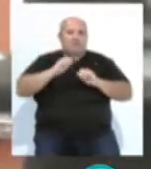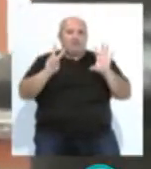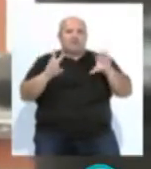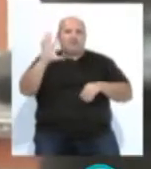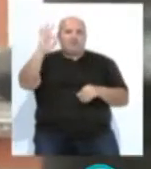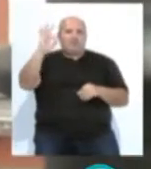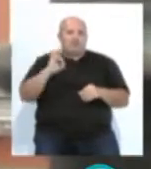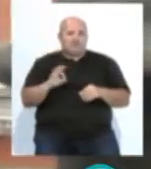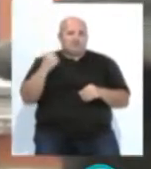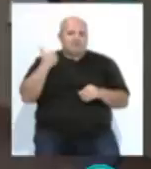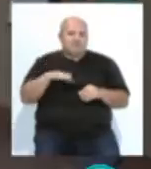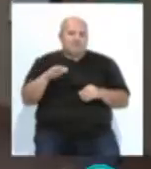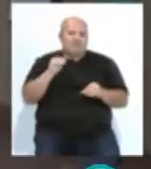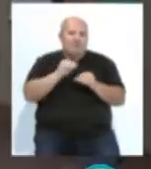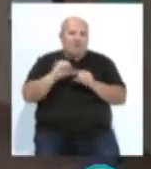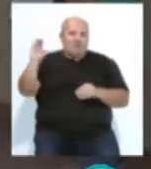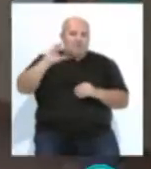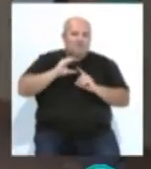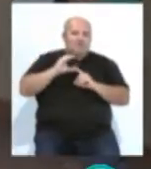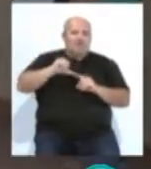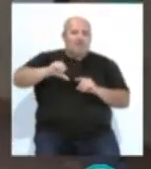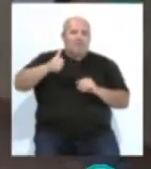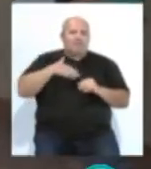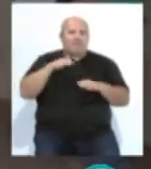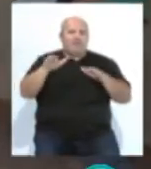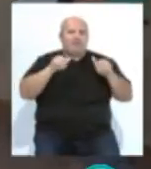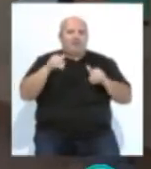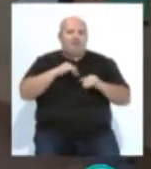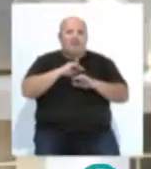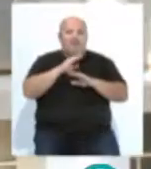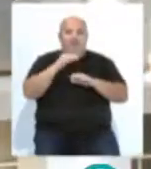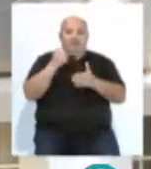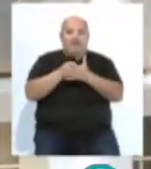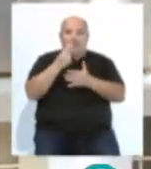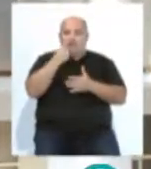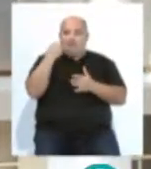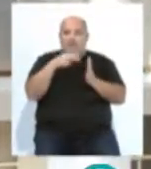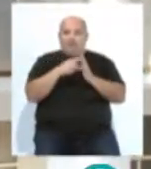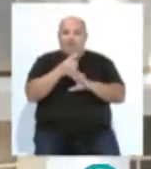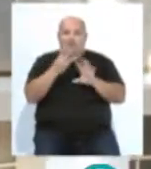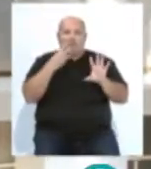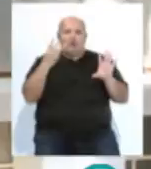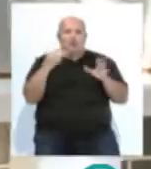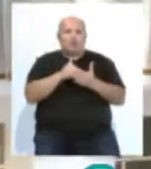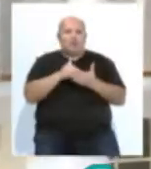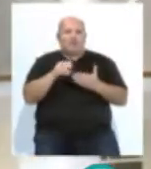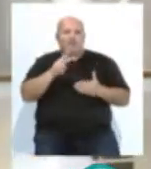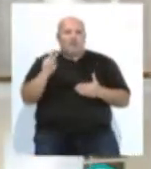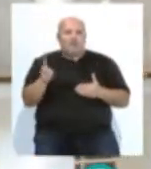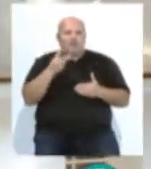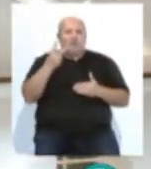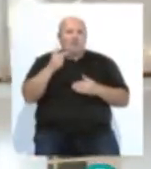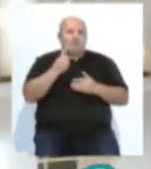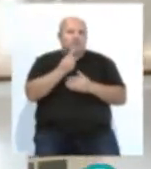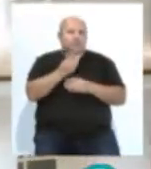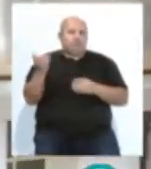75% de estos fondos aprobados en la convocatoria de finales del pasado año. Un total de 8 millones de euros a